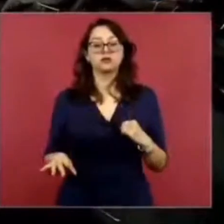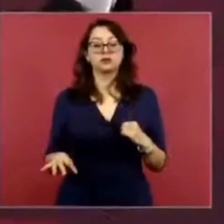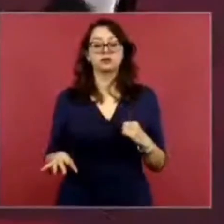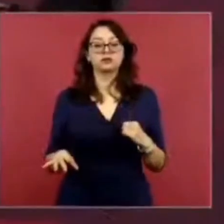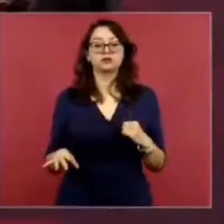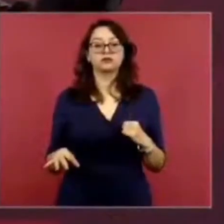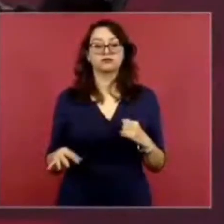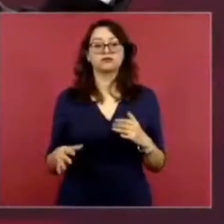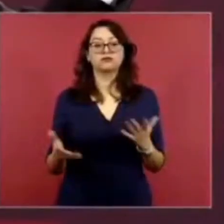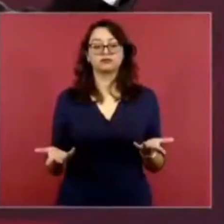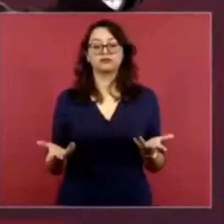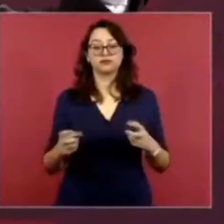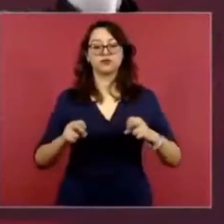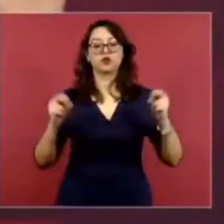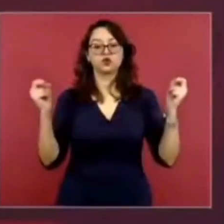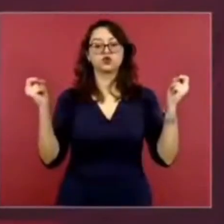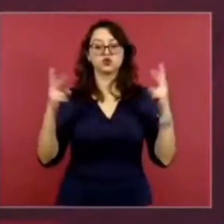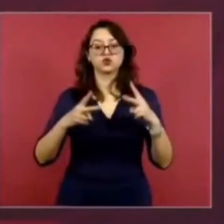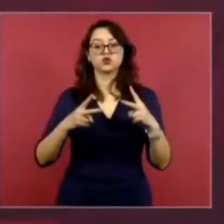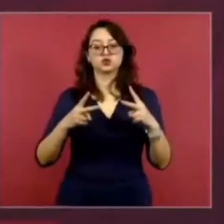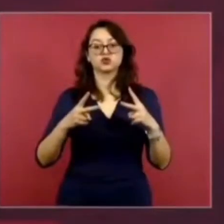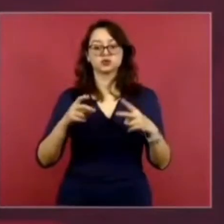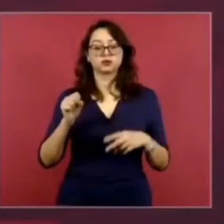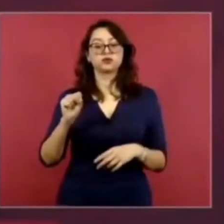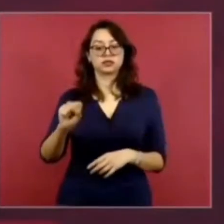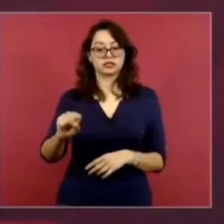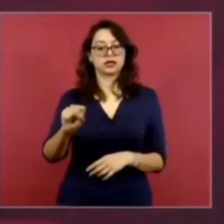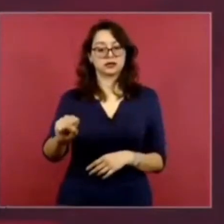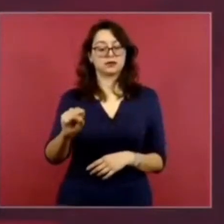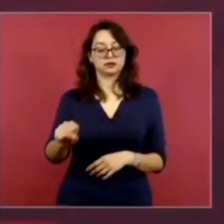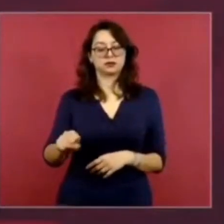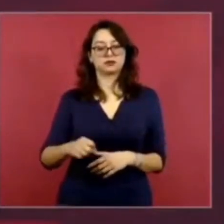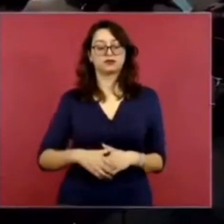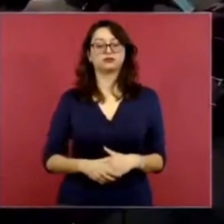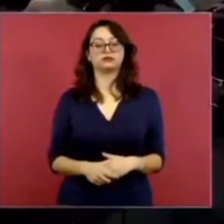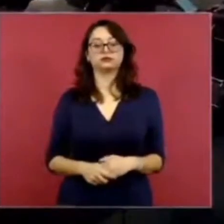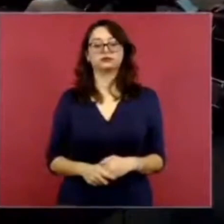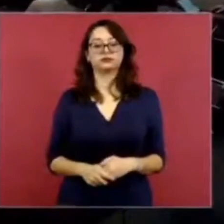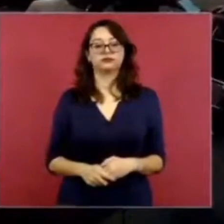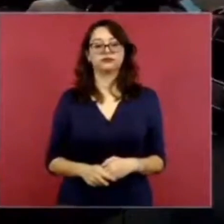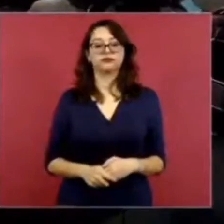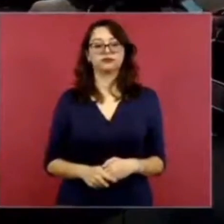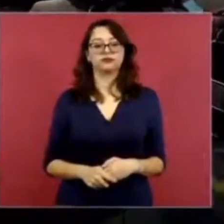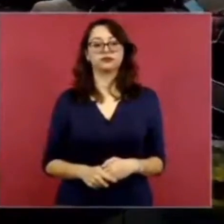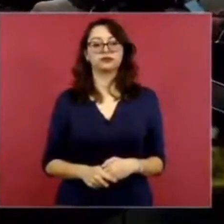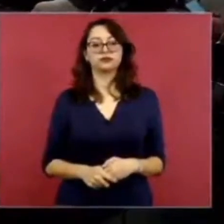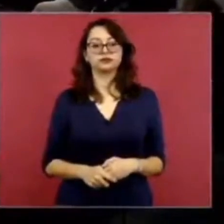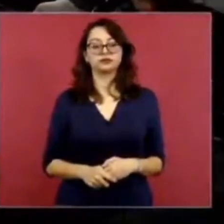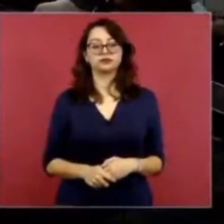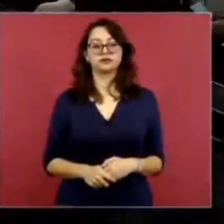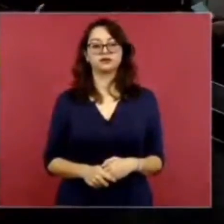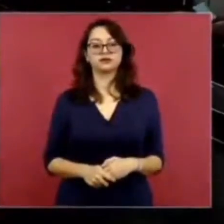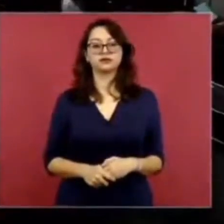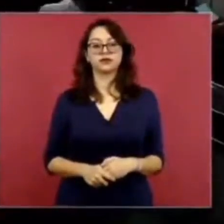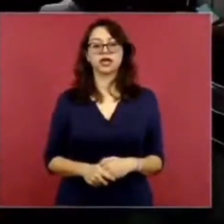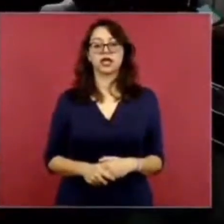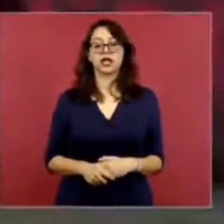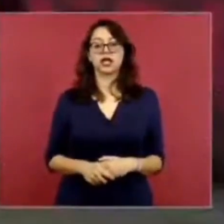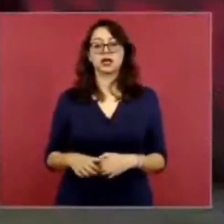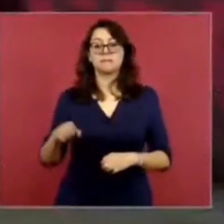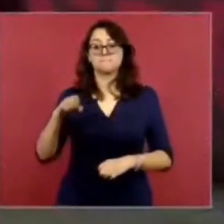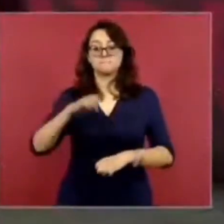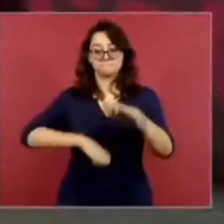Ya nos vemos allá el sábado, miren, me dicen de Telmex,